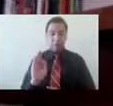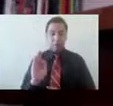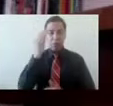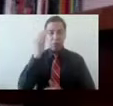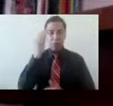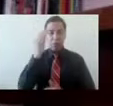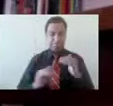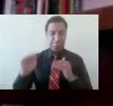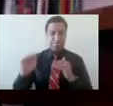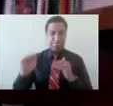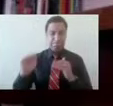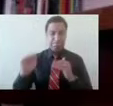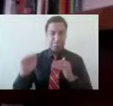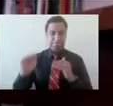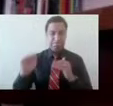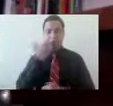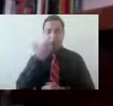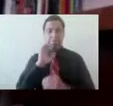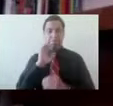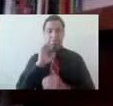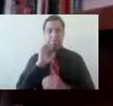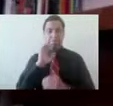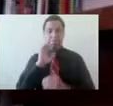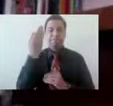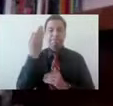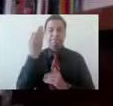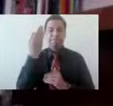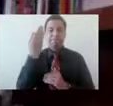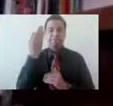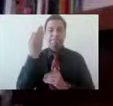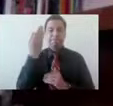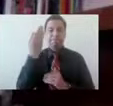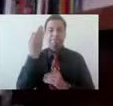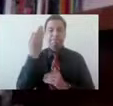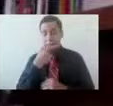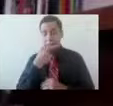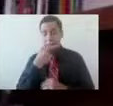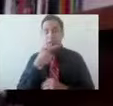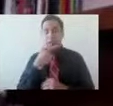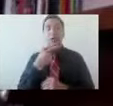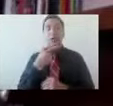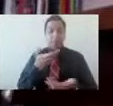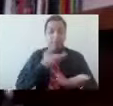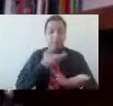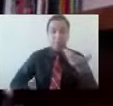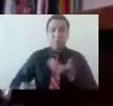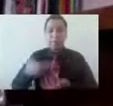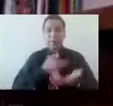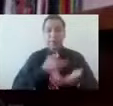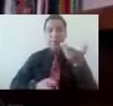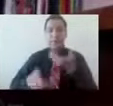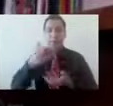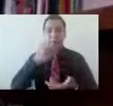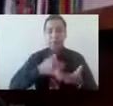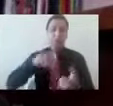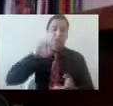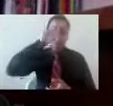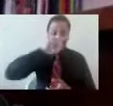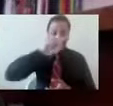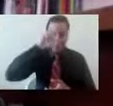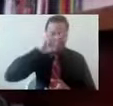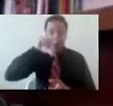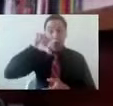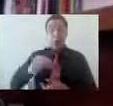estado preparando en esta ocasión, tenemos el gusto, tenemos el privilegio de contar con